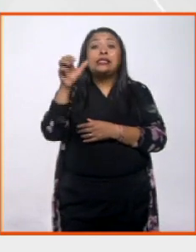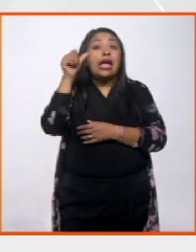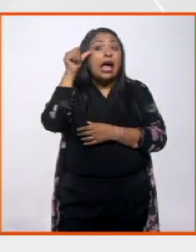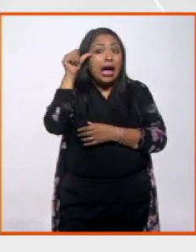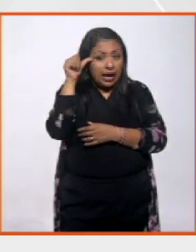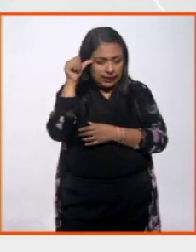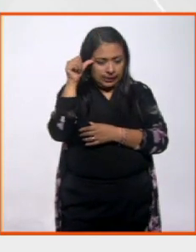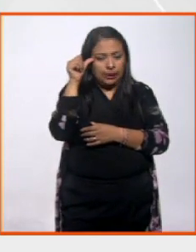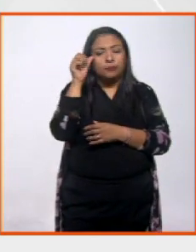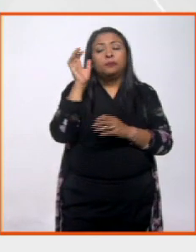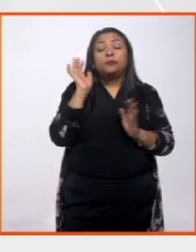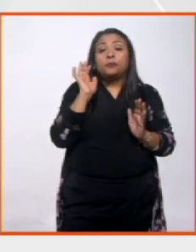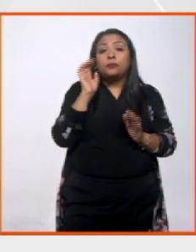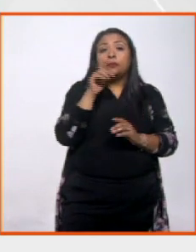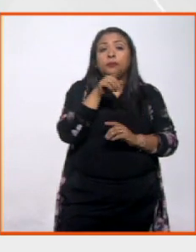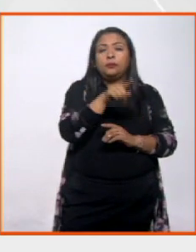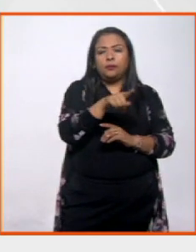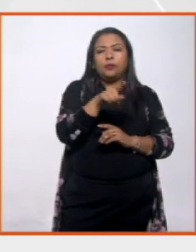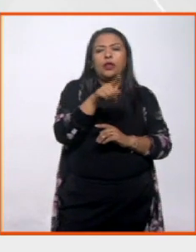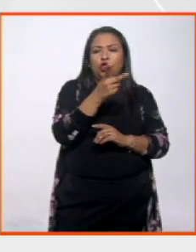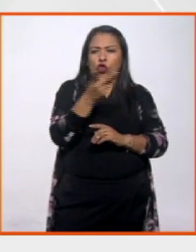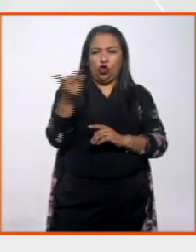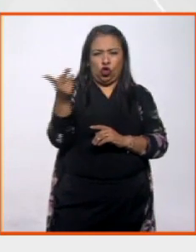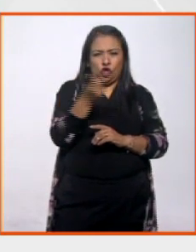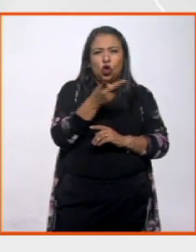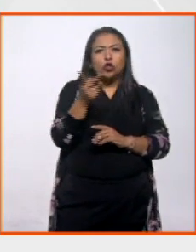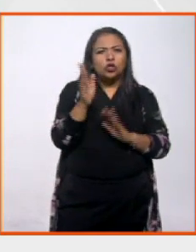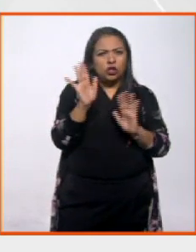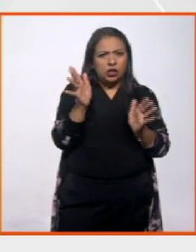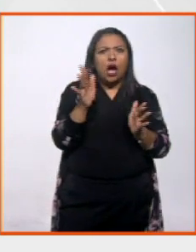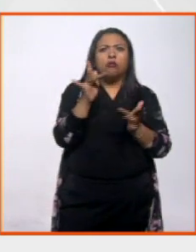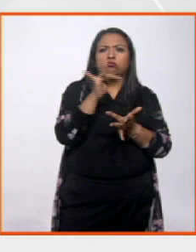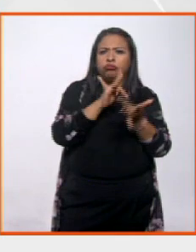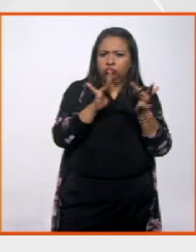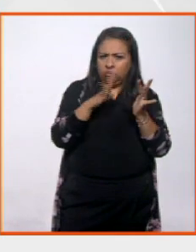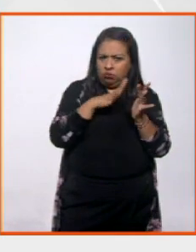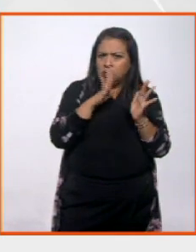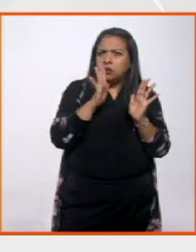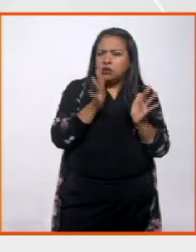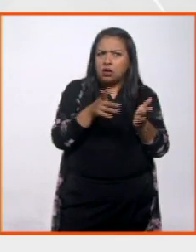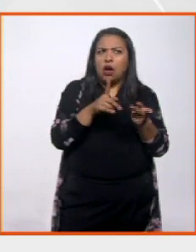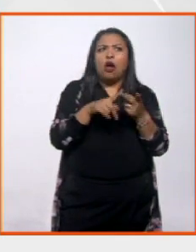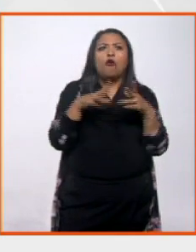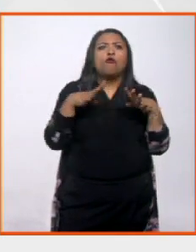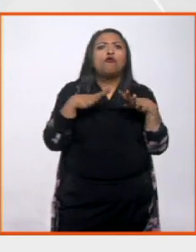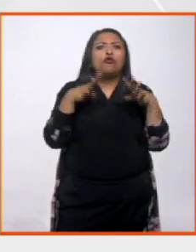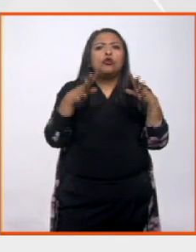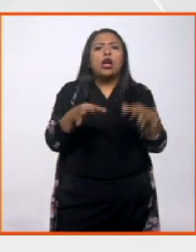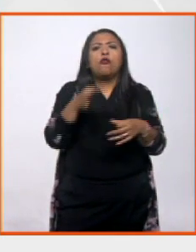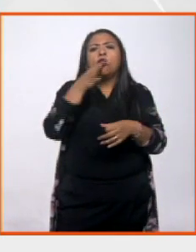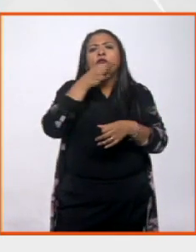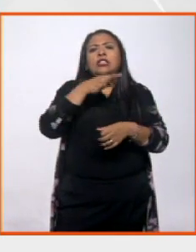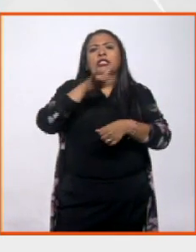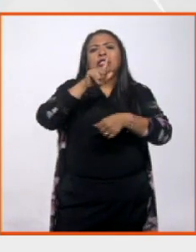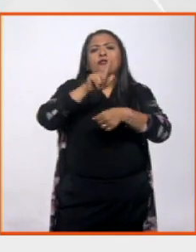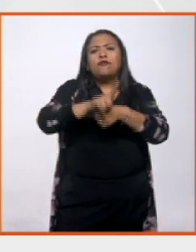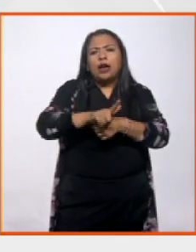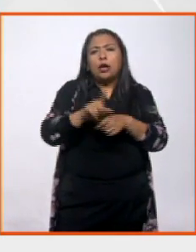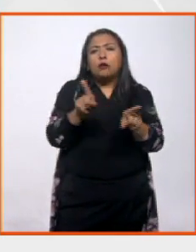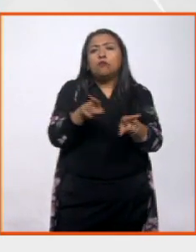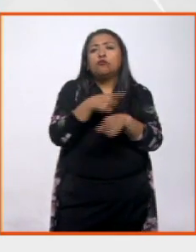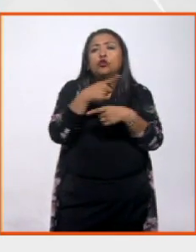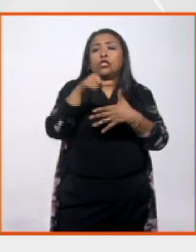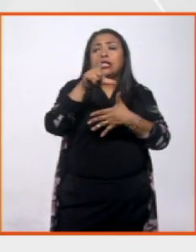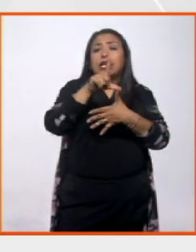En el caso de ambos, ya han grabado discos, fundaron un festival, un festival de